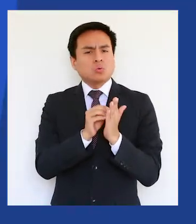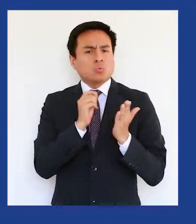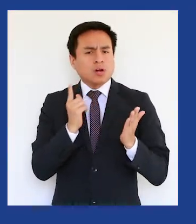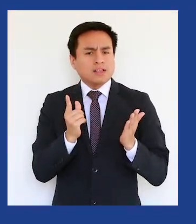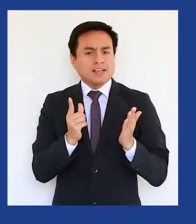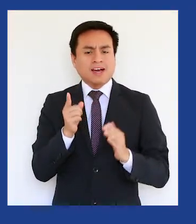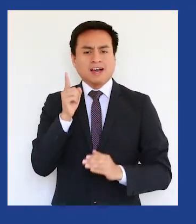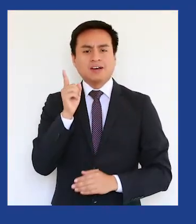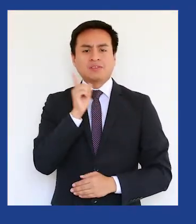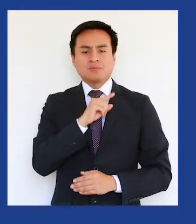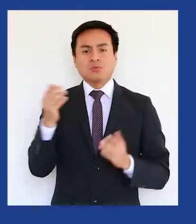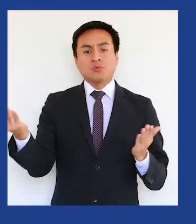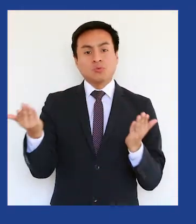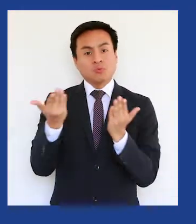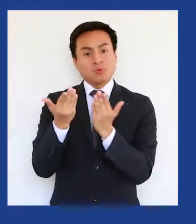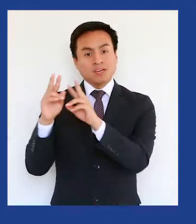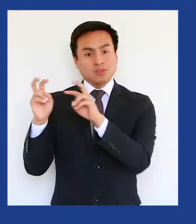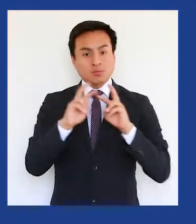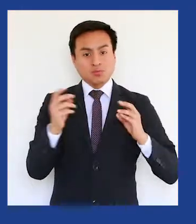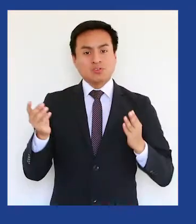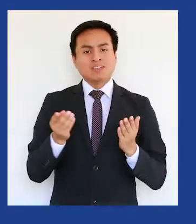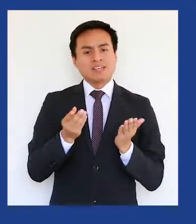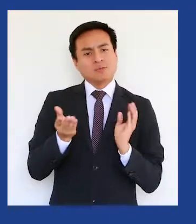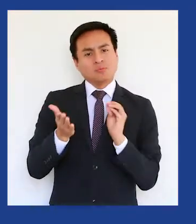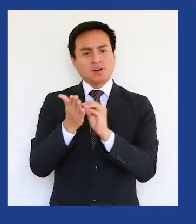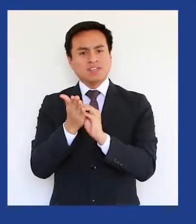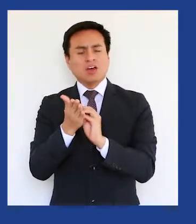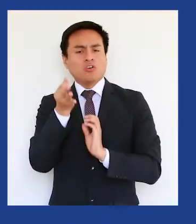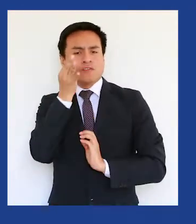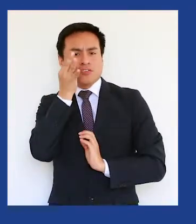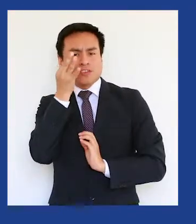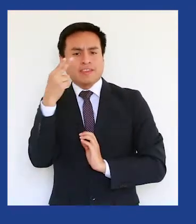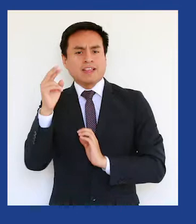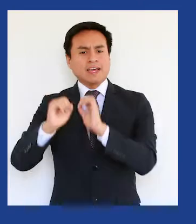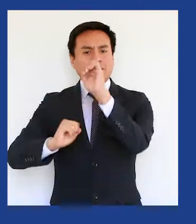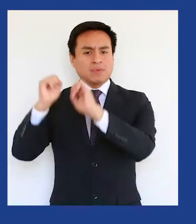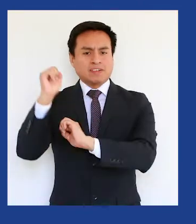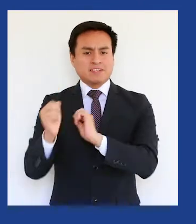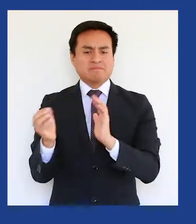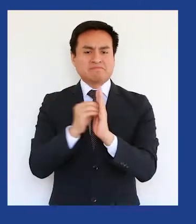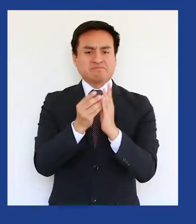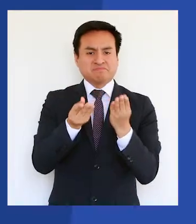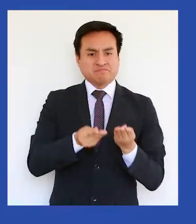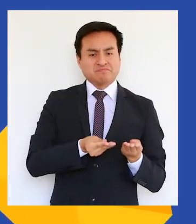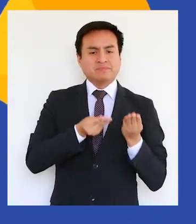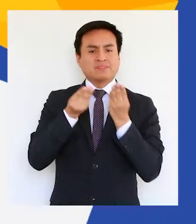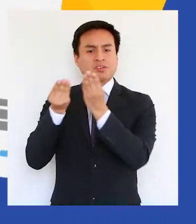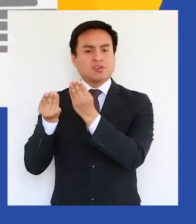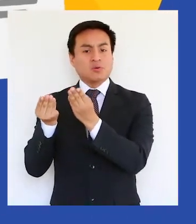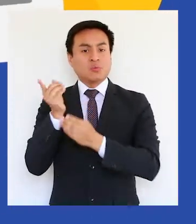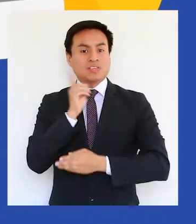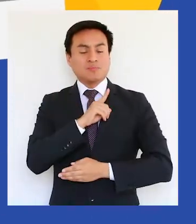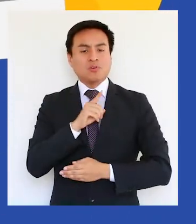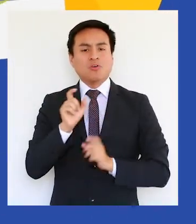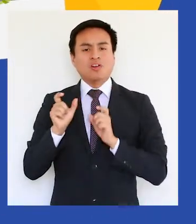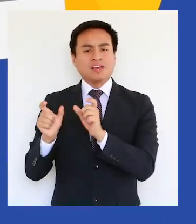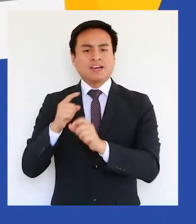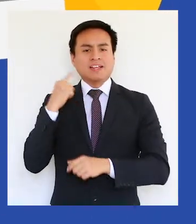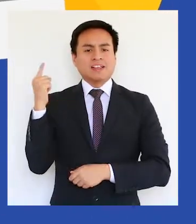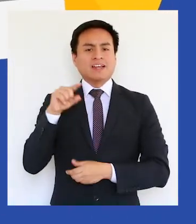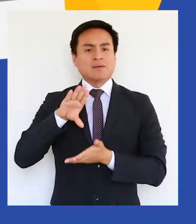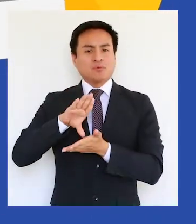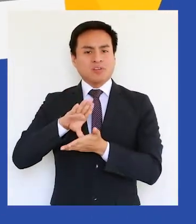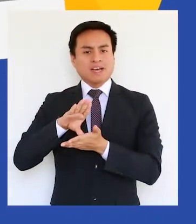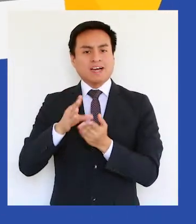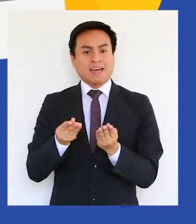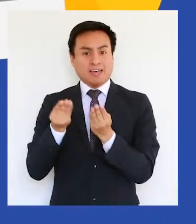fija? Aquella que resulta del estudio de SIS y que incorpora observaciones formuladas por la empresa. Por último, la Contraloría